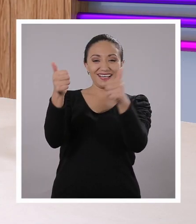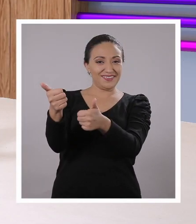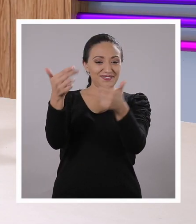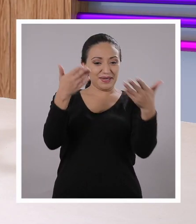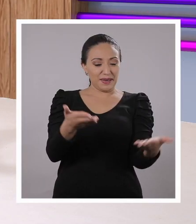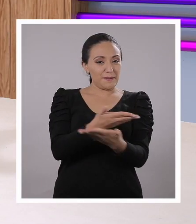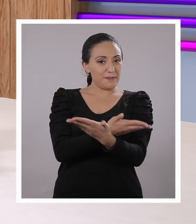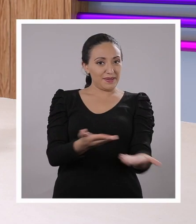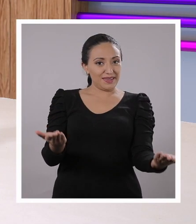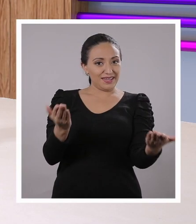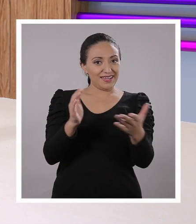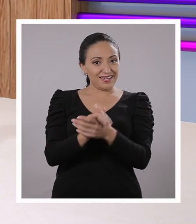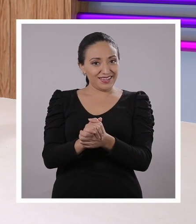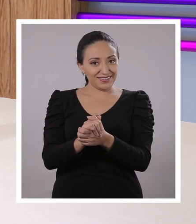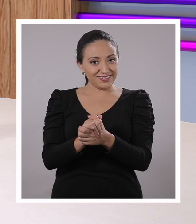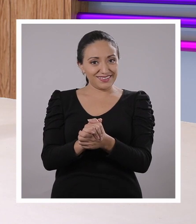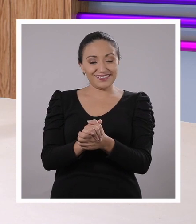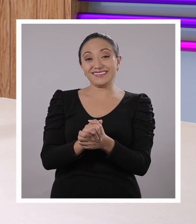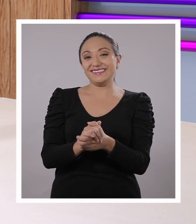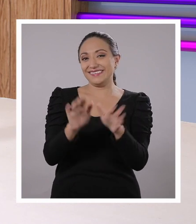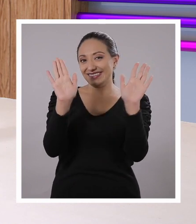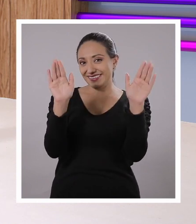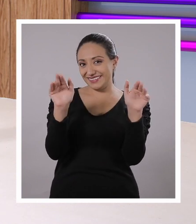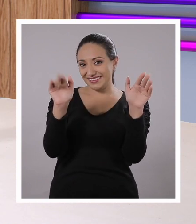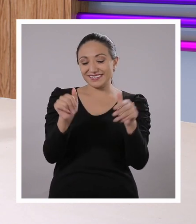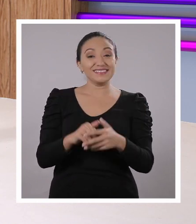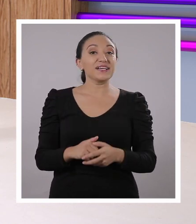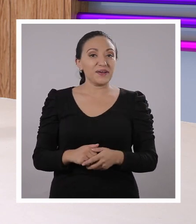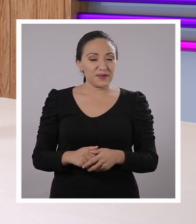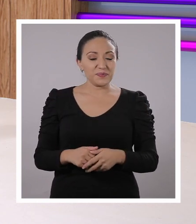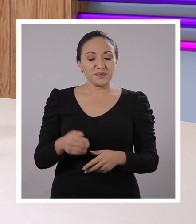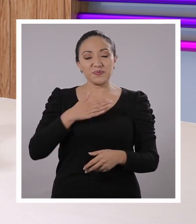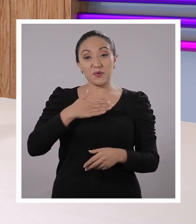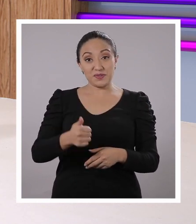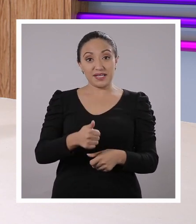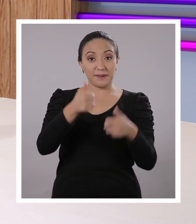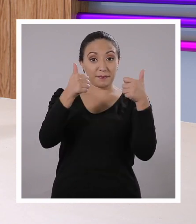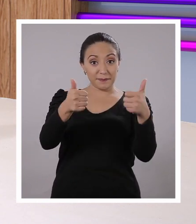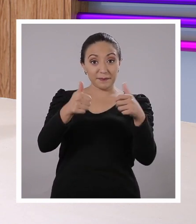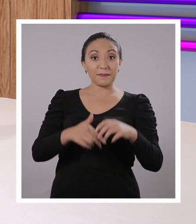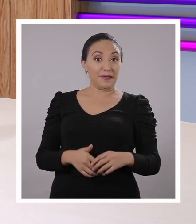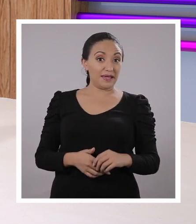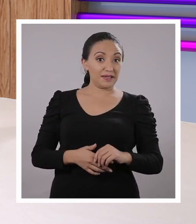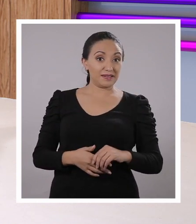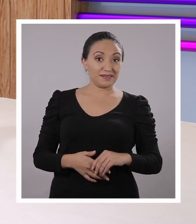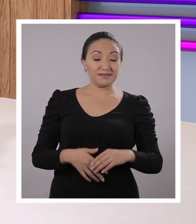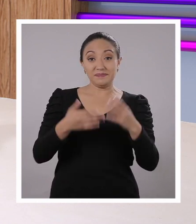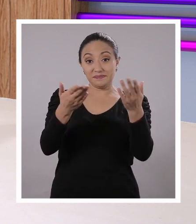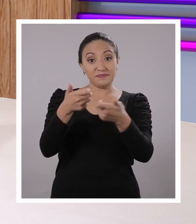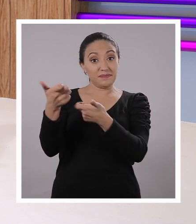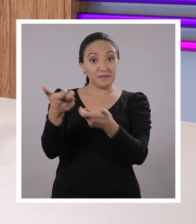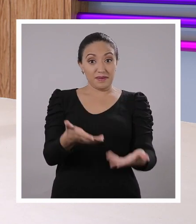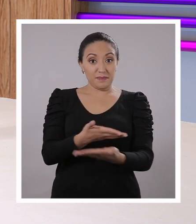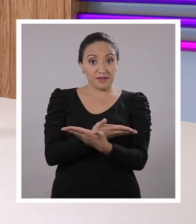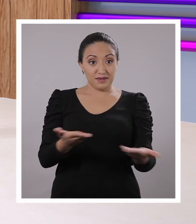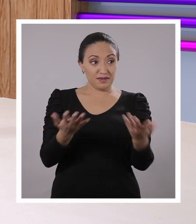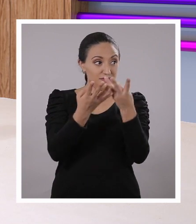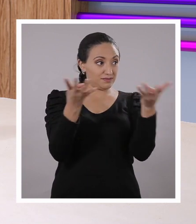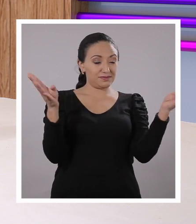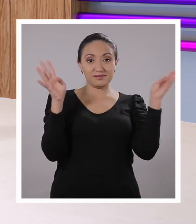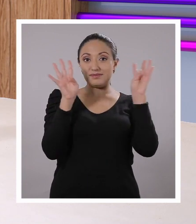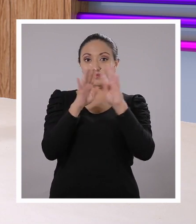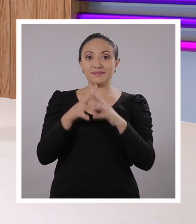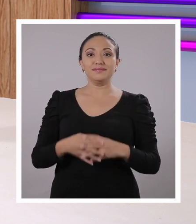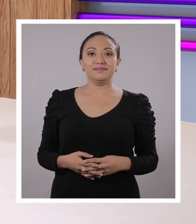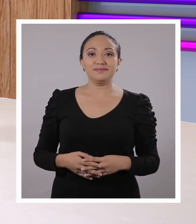¡Bienvenidos y bienvenidas! Hola chicos y chicas, ¿cómo van? ¿Todo bien? Bienvenidos y bienvenidas a este su